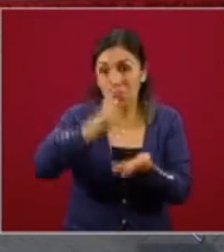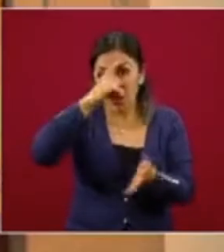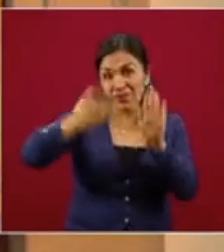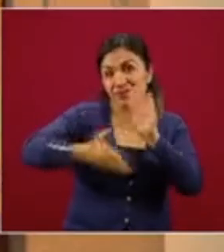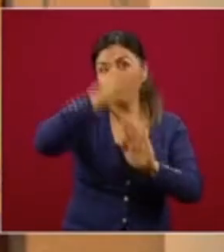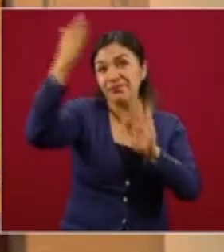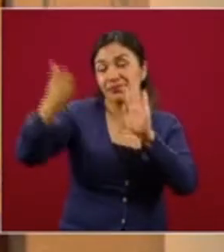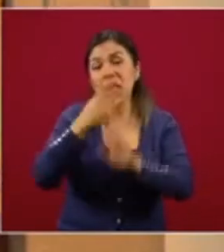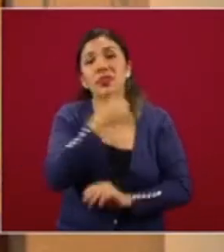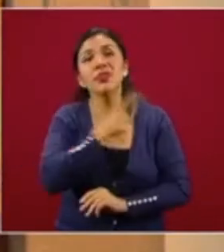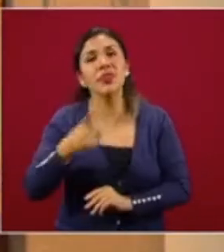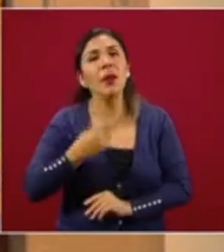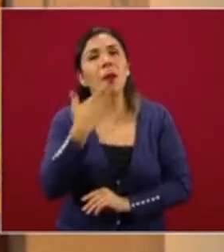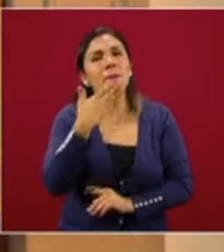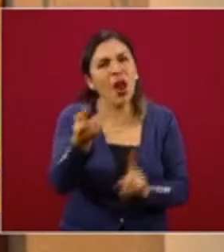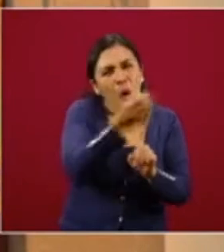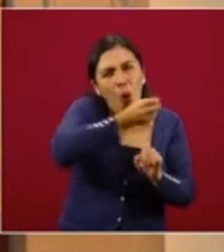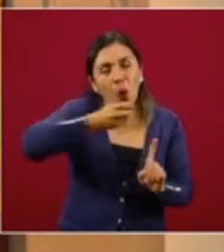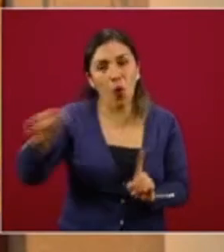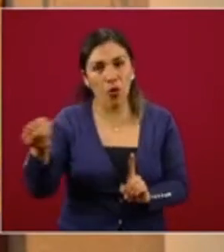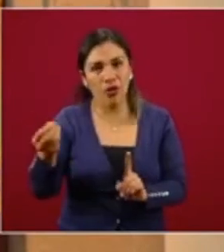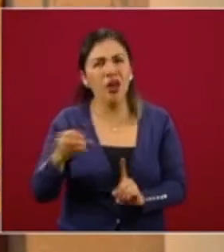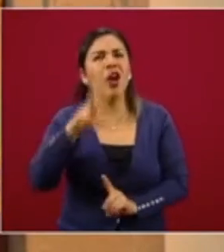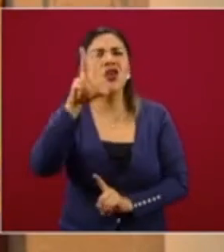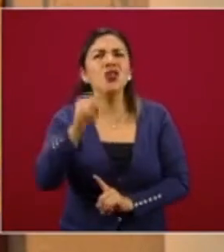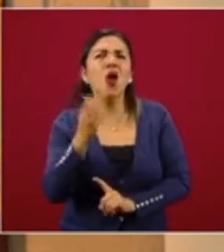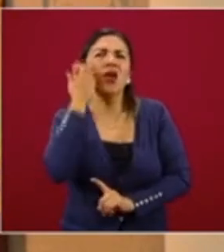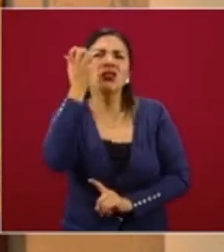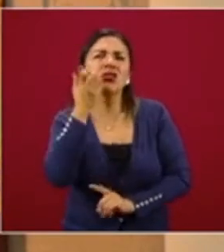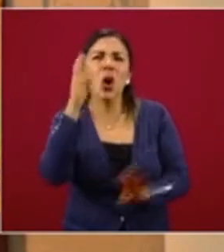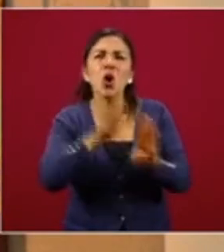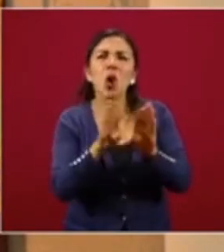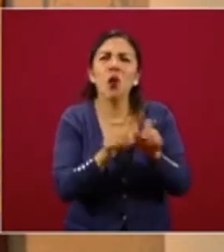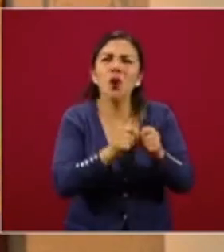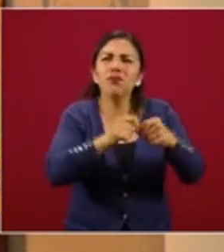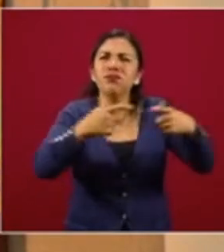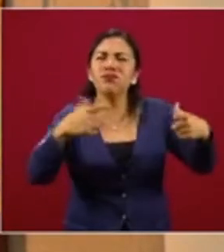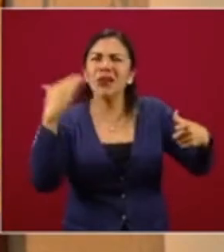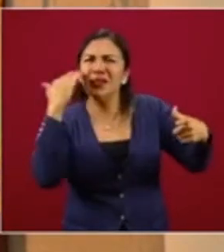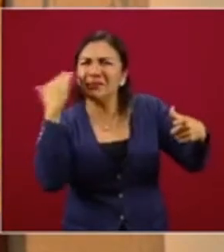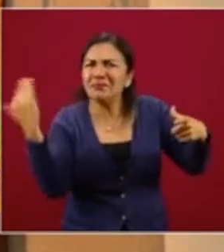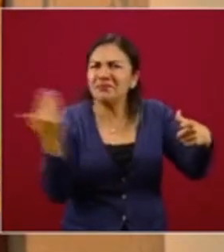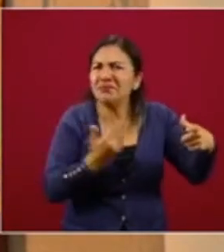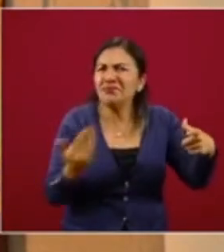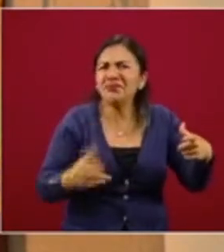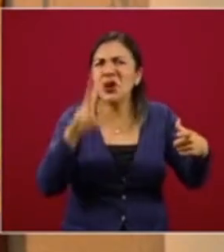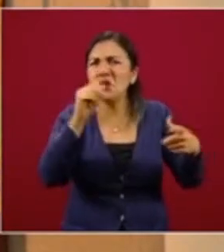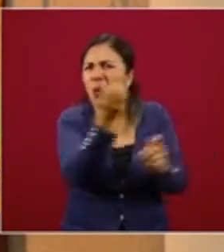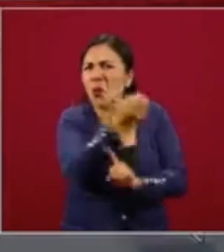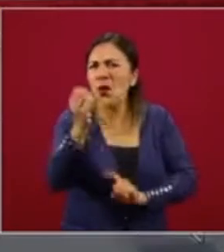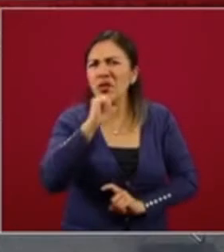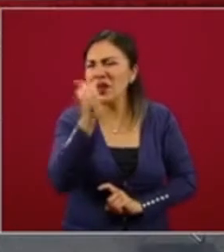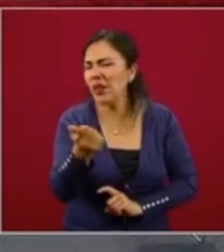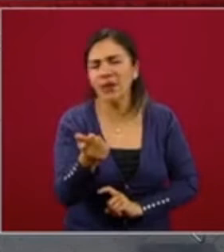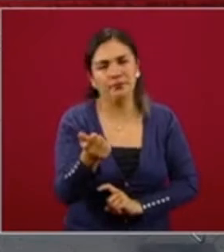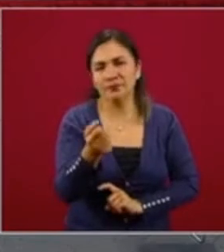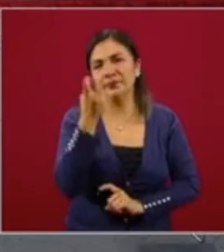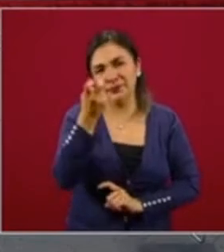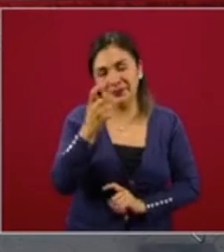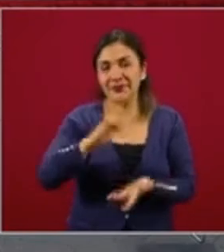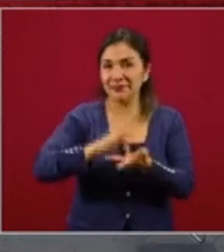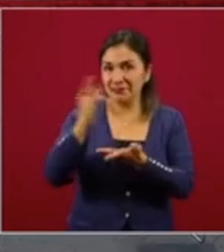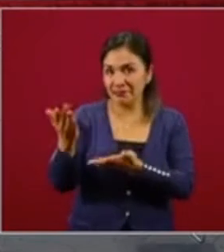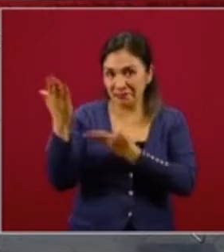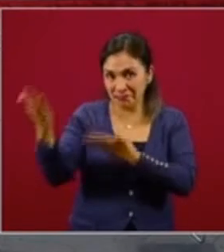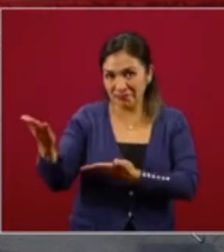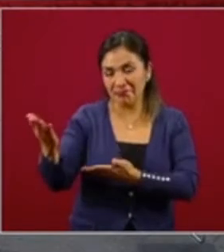estén armonizadas. Que no sea, digamos, un crecimiento descontrolado en la zona. Entonces, pues muchísimas gracias